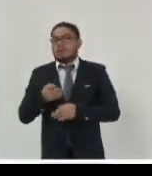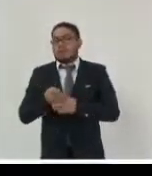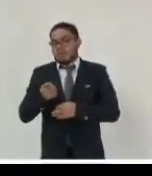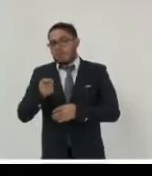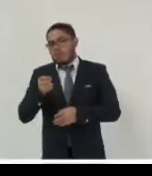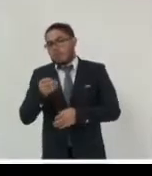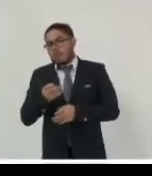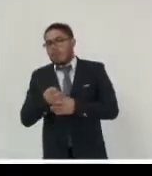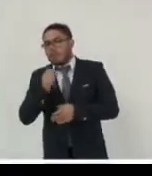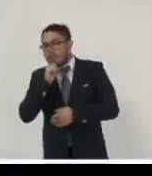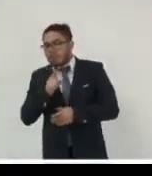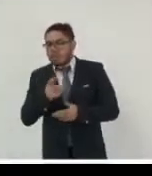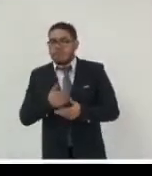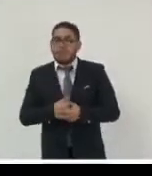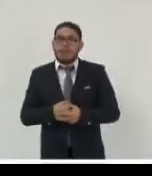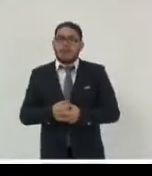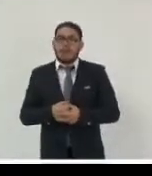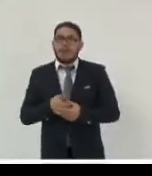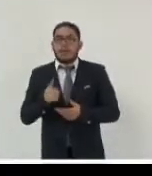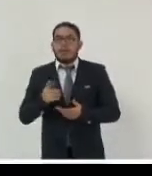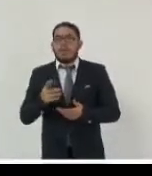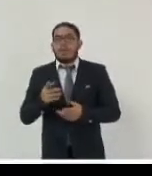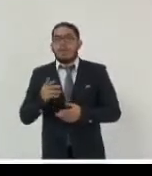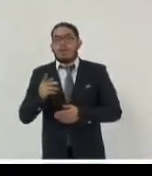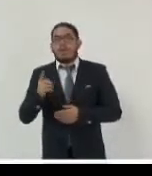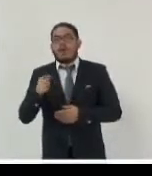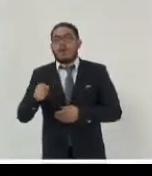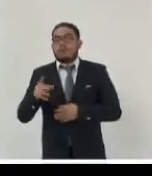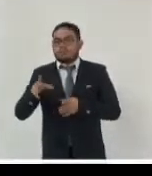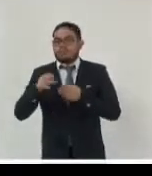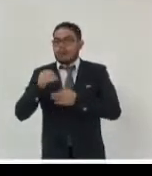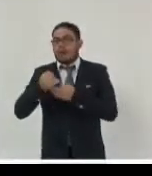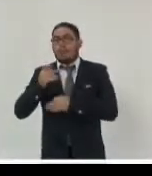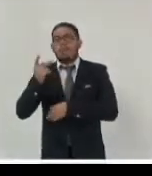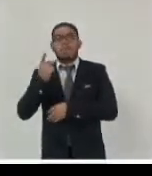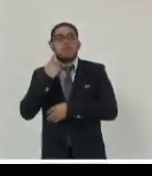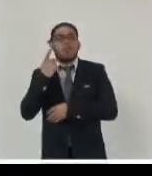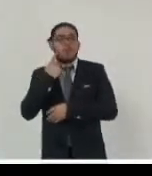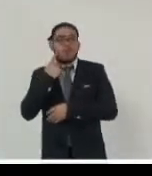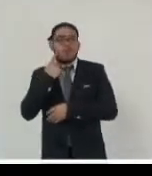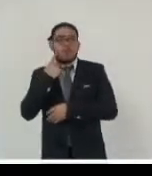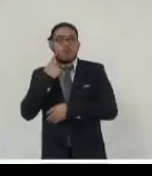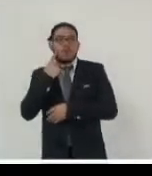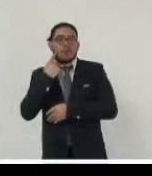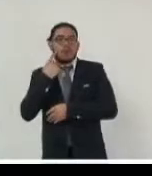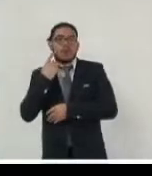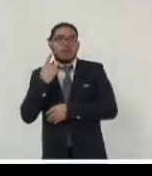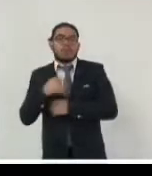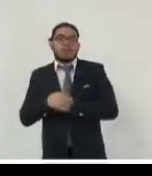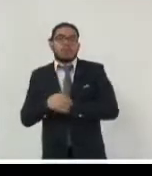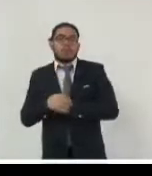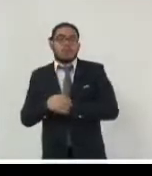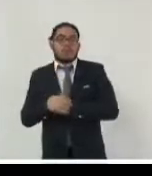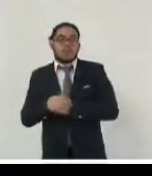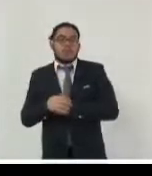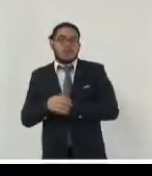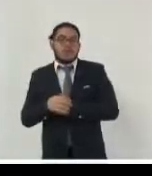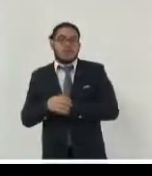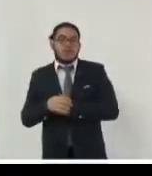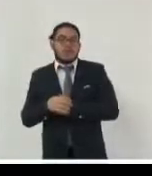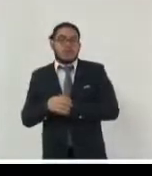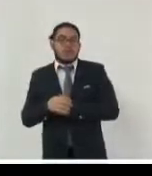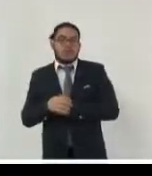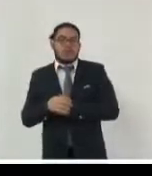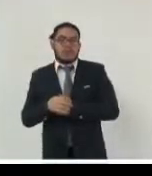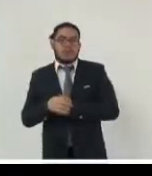del funcionariado político digamos el que sería la gerencia del modelo del RTA no ha invitado